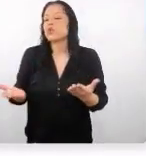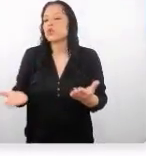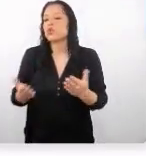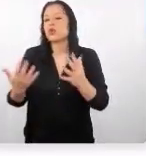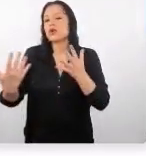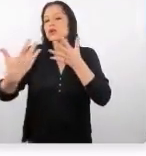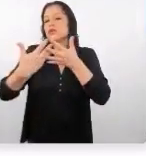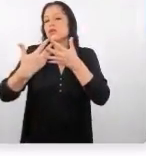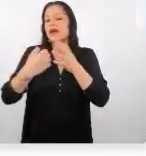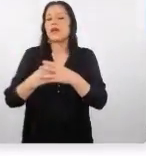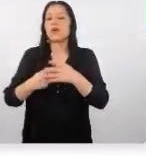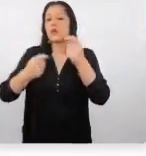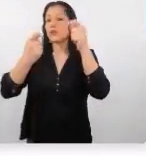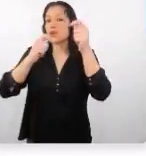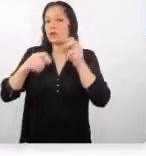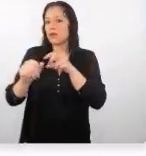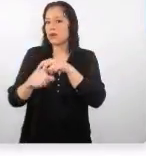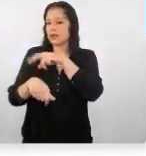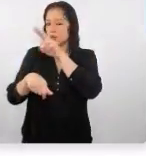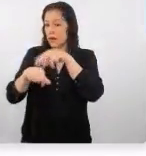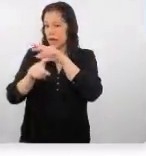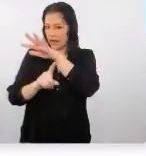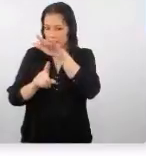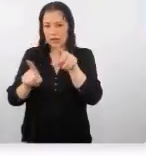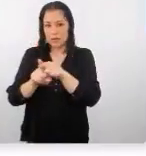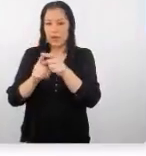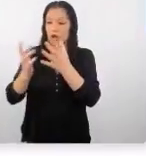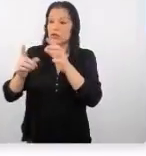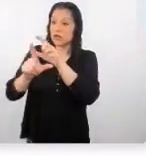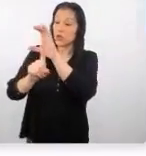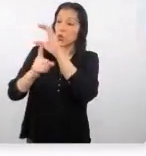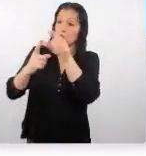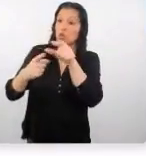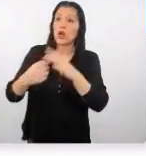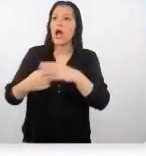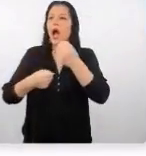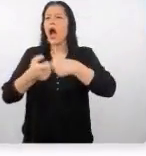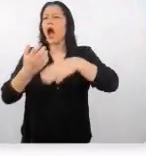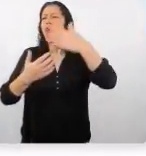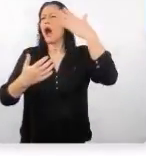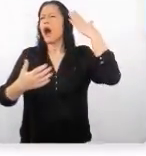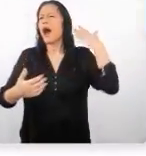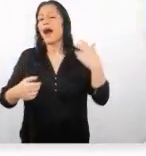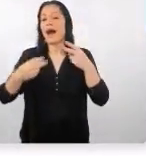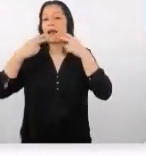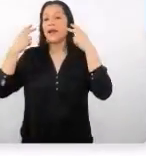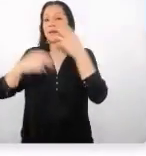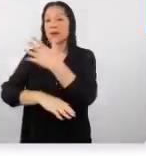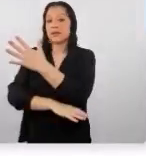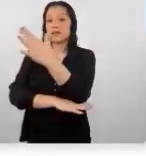a turismo de naturaleza también patrimonio cultural cultura milenaria el tema de la Amazonía